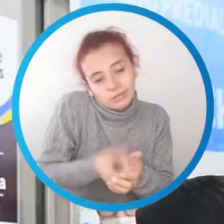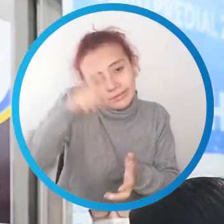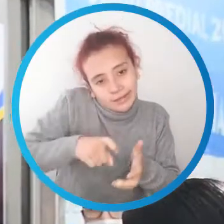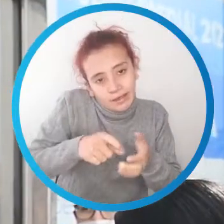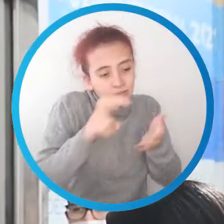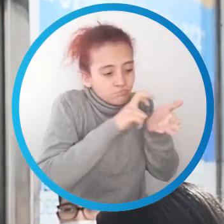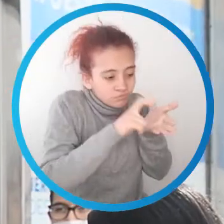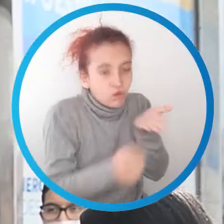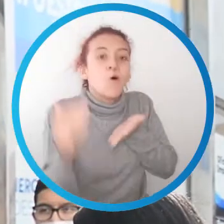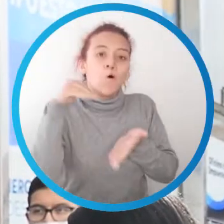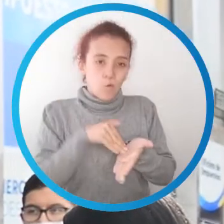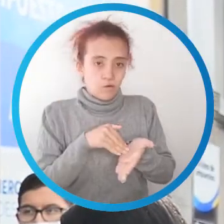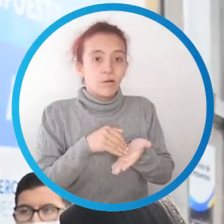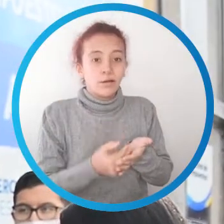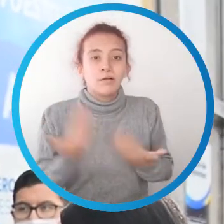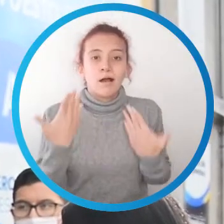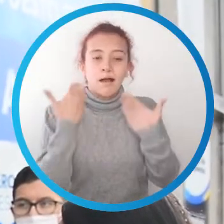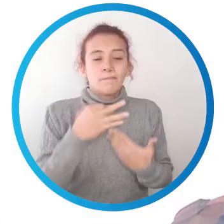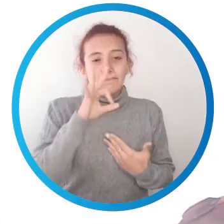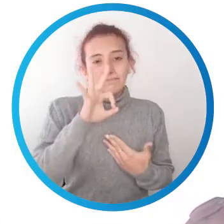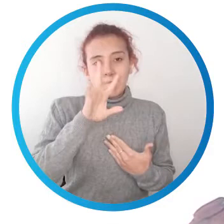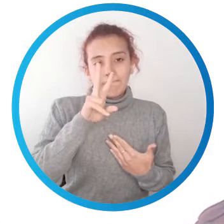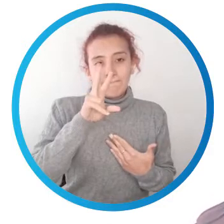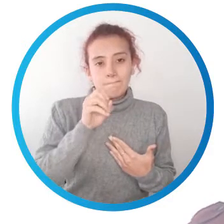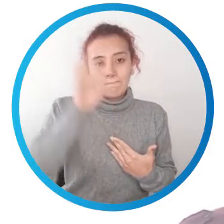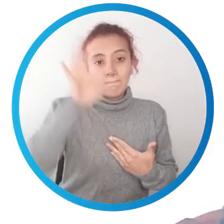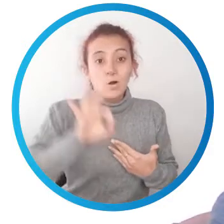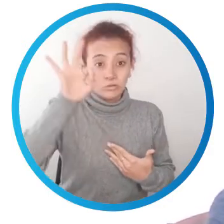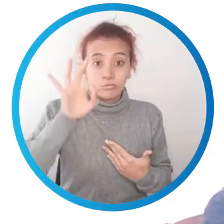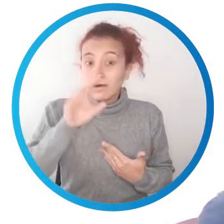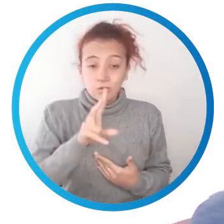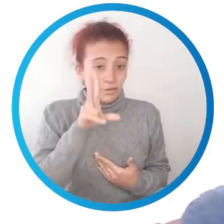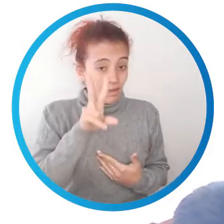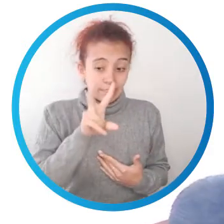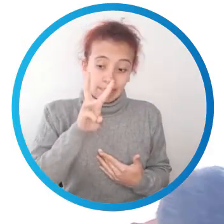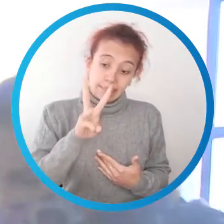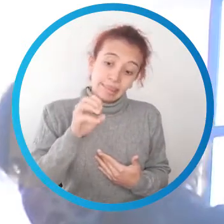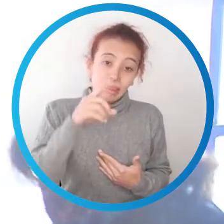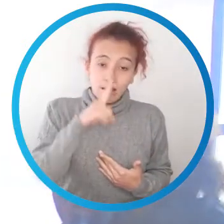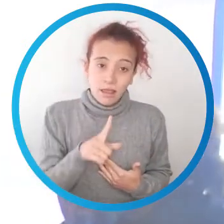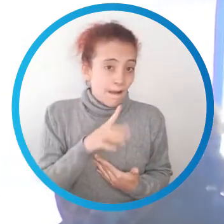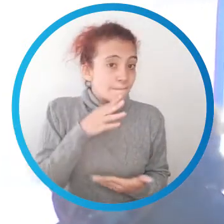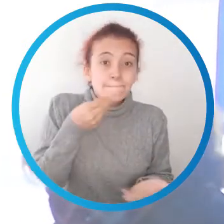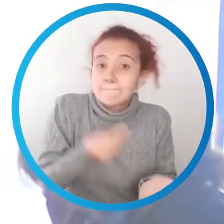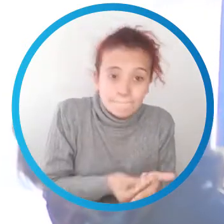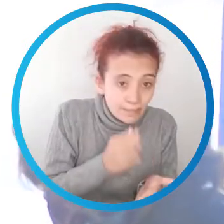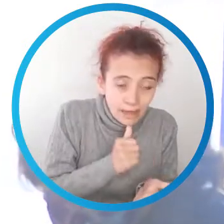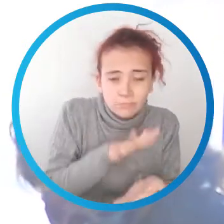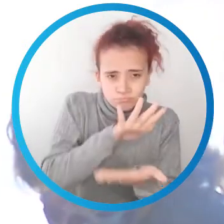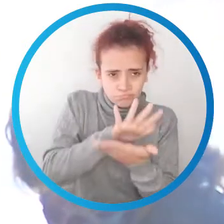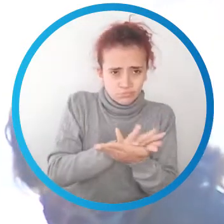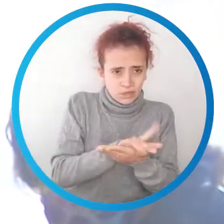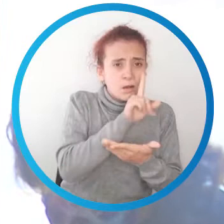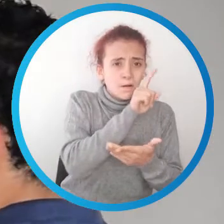renovarla para beneficiarse del descuento. Si a 30 de julio no pudo ponerse al día, tranquilo. A partir del 1 de agosto y hasta el 30